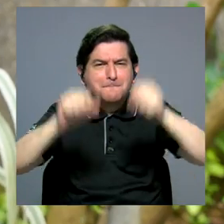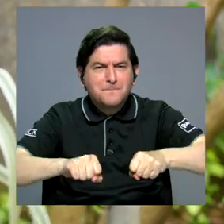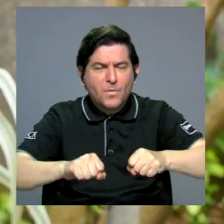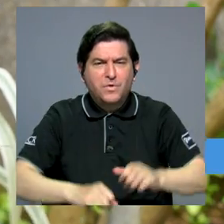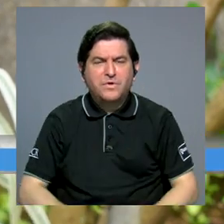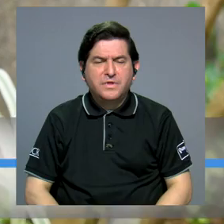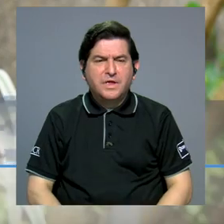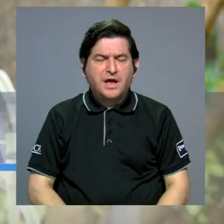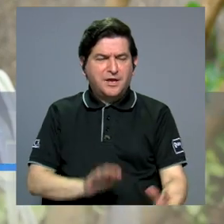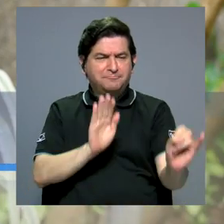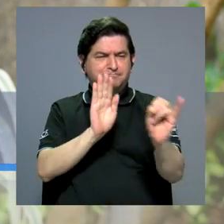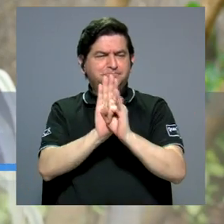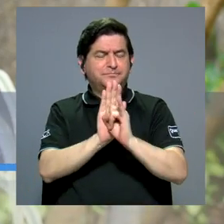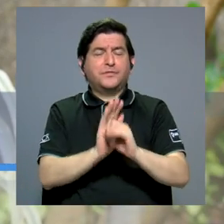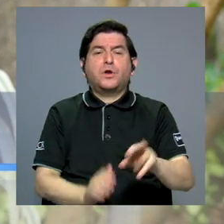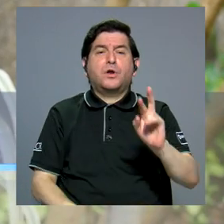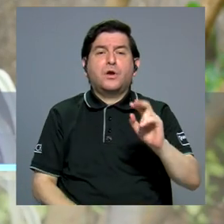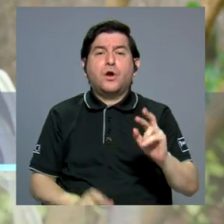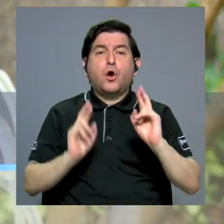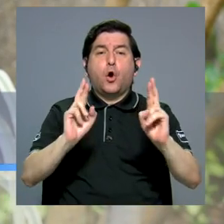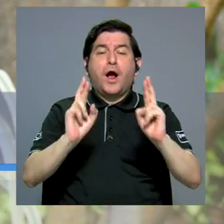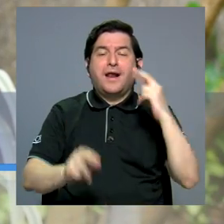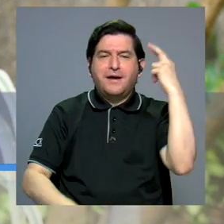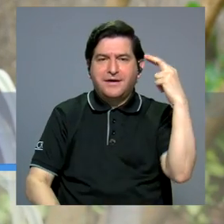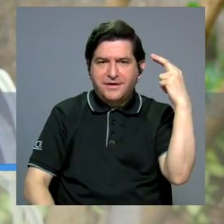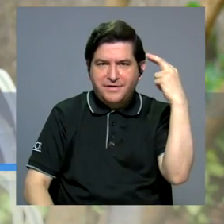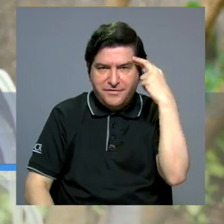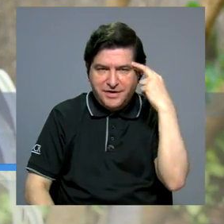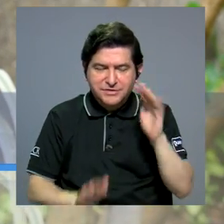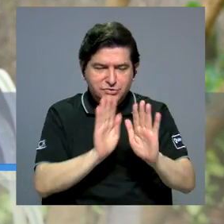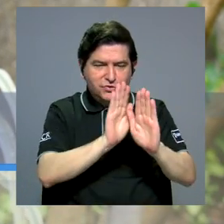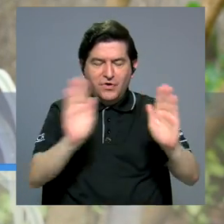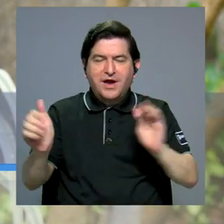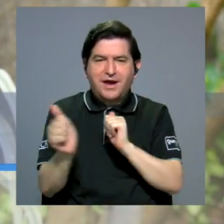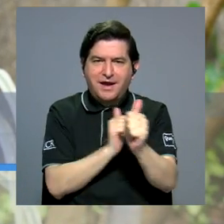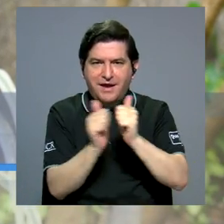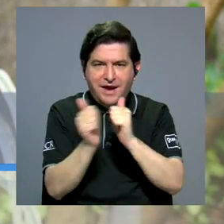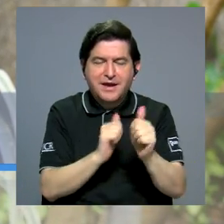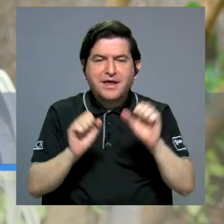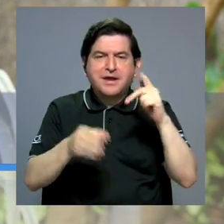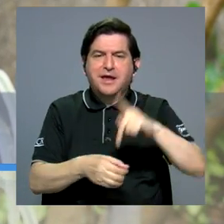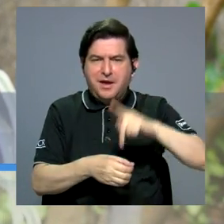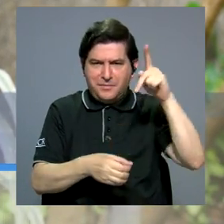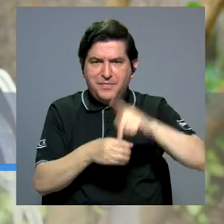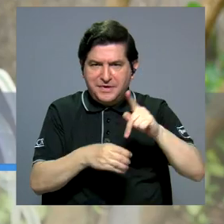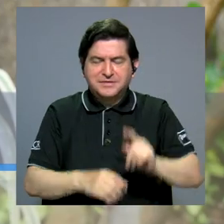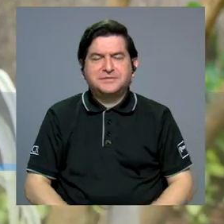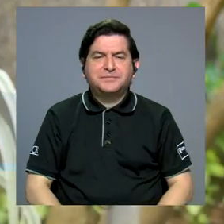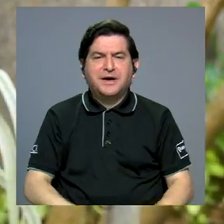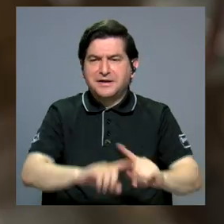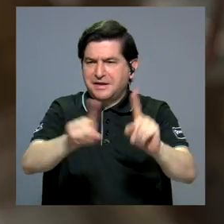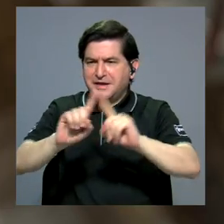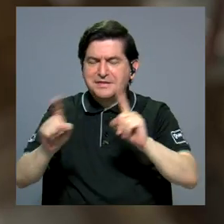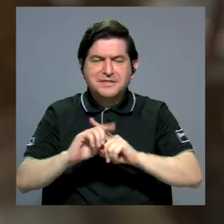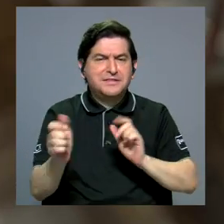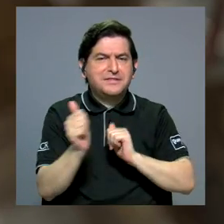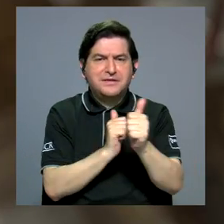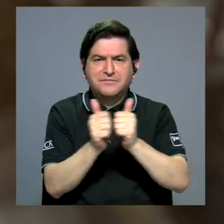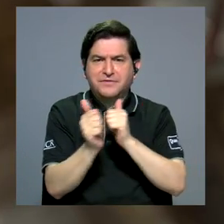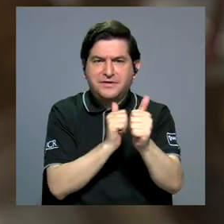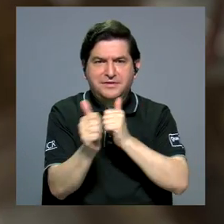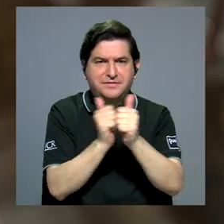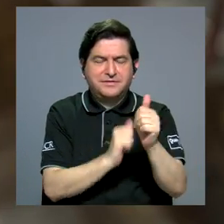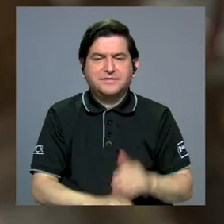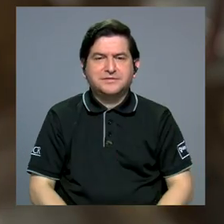reconocerse y ojalá sea un motivo esta Galería del Deporte para participar en las diferentes